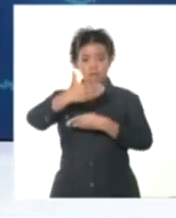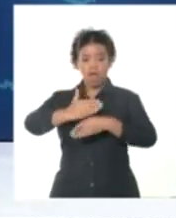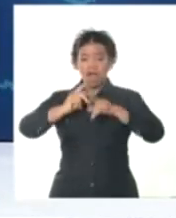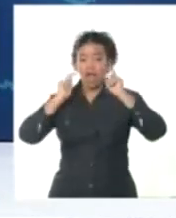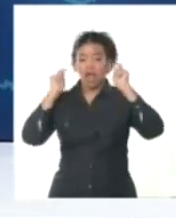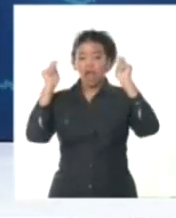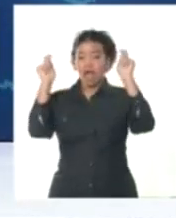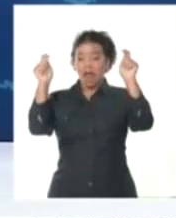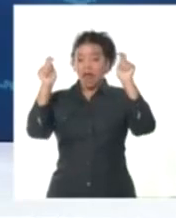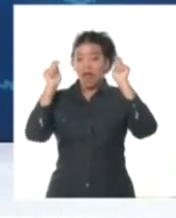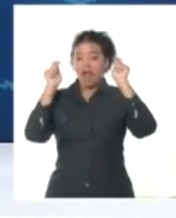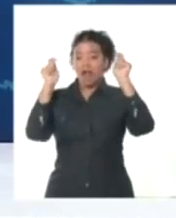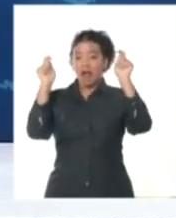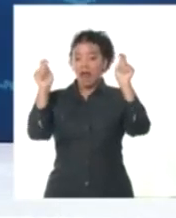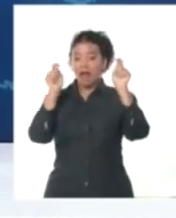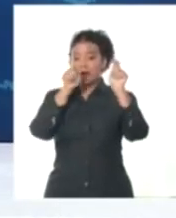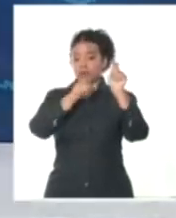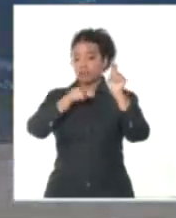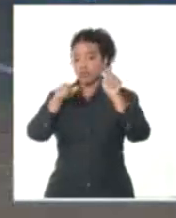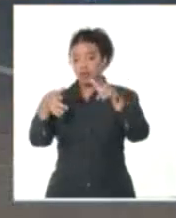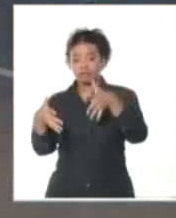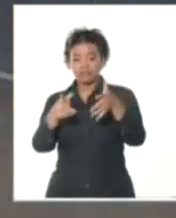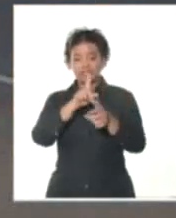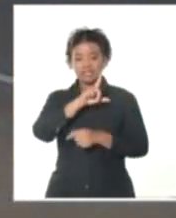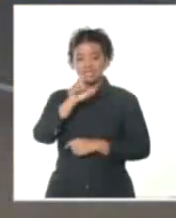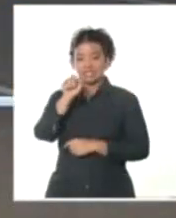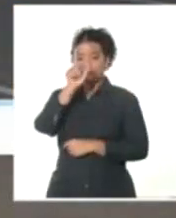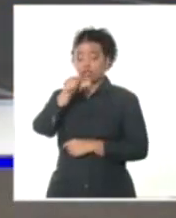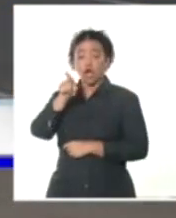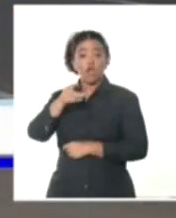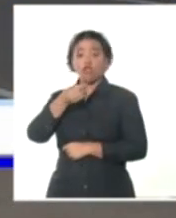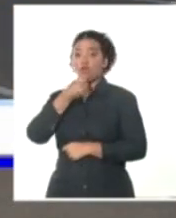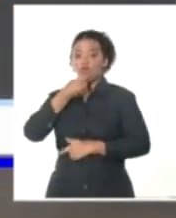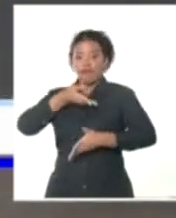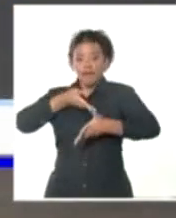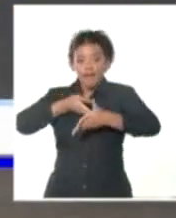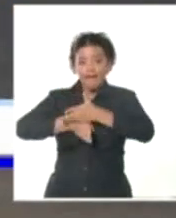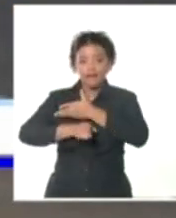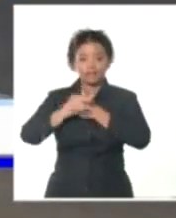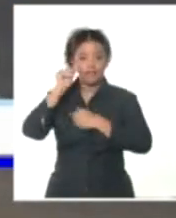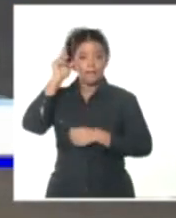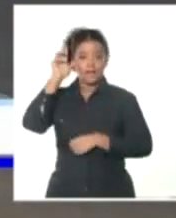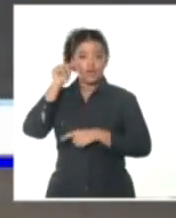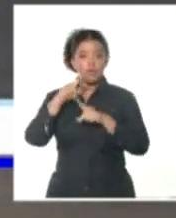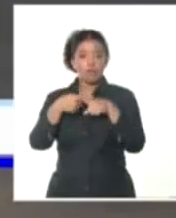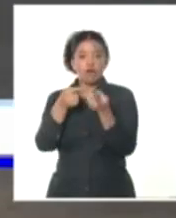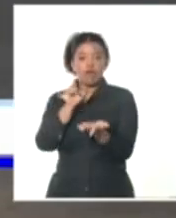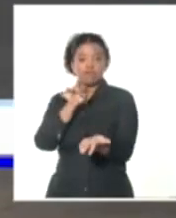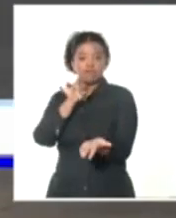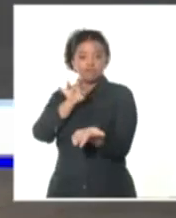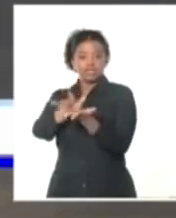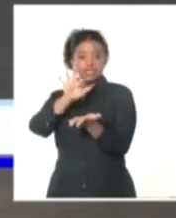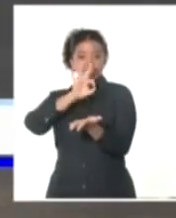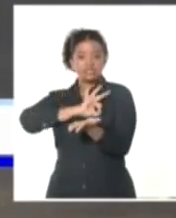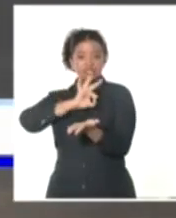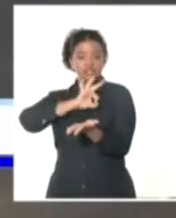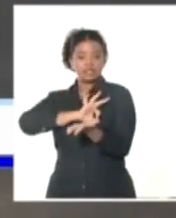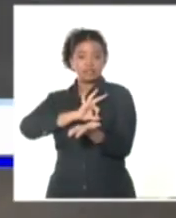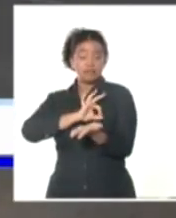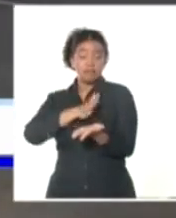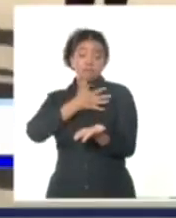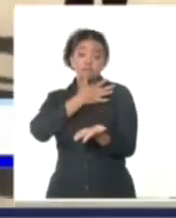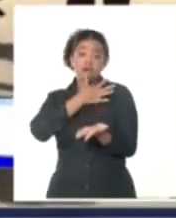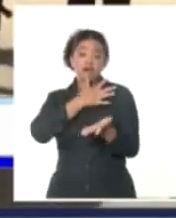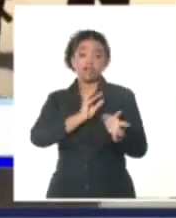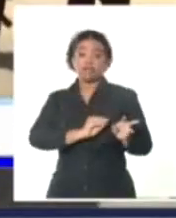por migrantes. Más de 100 personas permanecen sin poder entrar a territorio peruano tras ser expulsados de Chile, supuestamente devuelta a sus